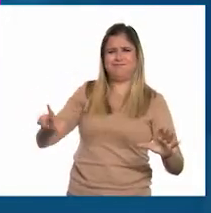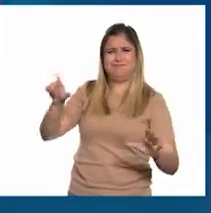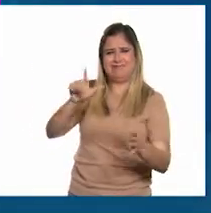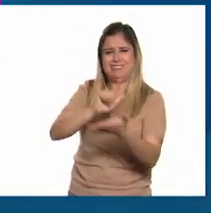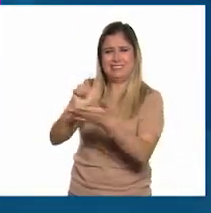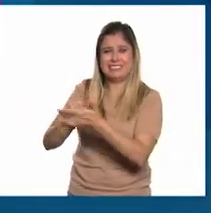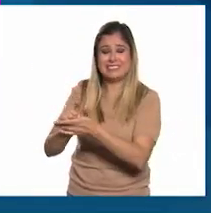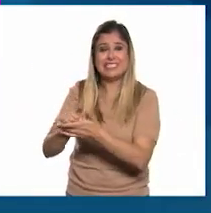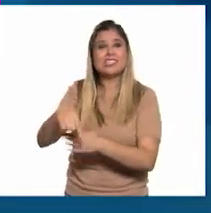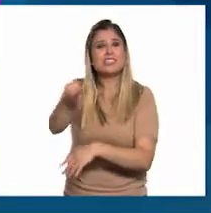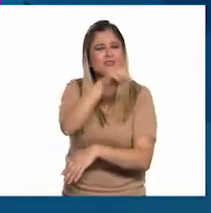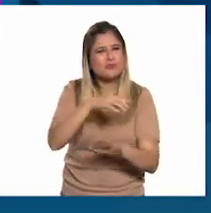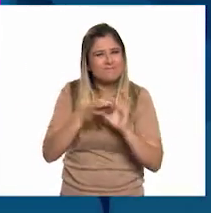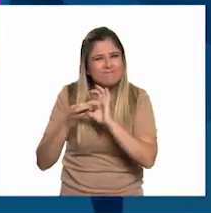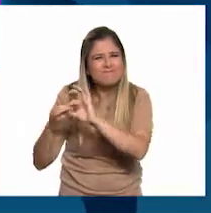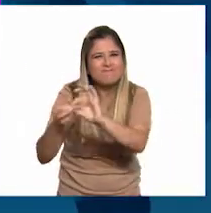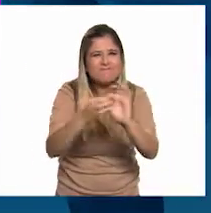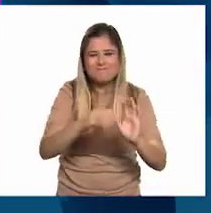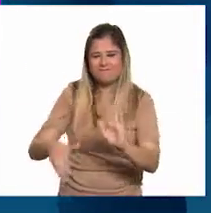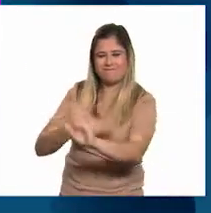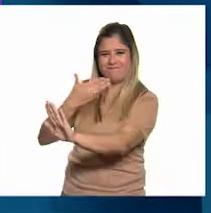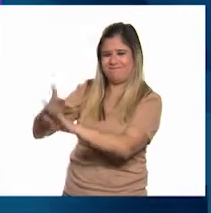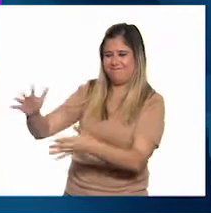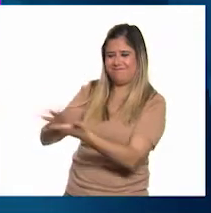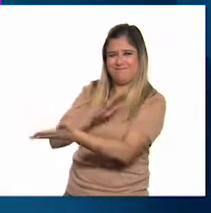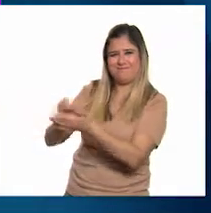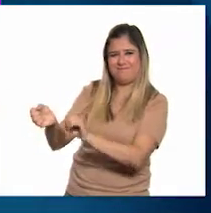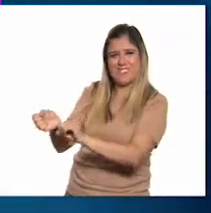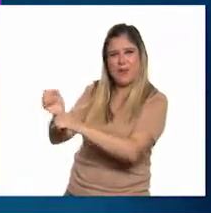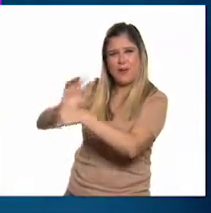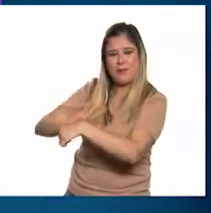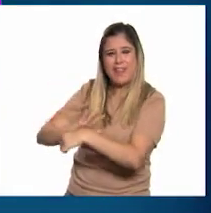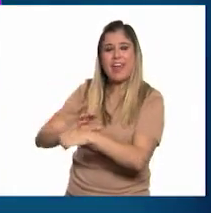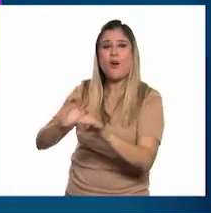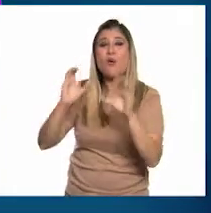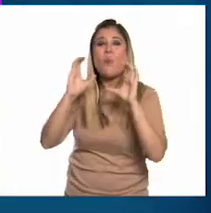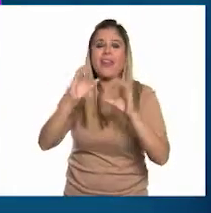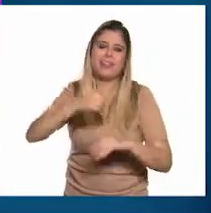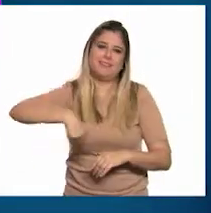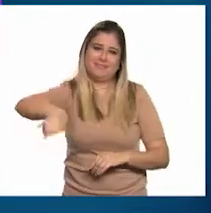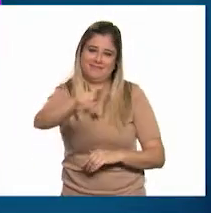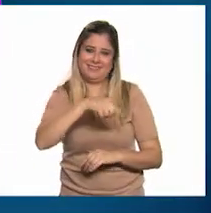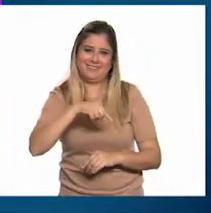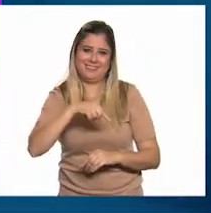Sigamos luchando juntos contra este virus cuidándonos los unos a los otros.